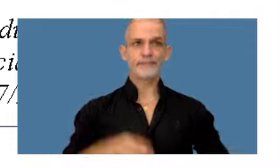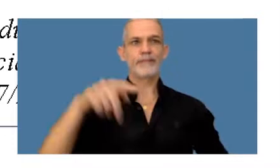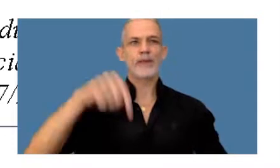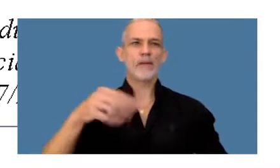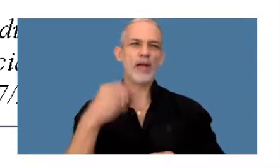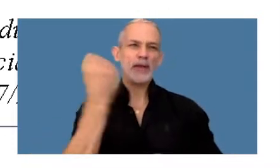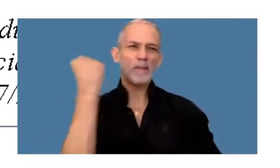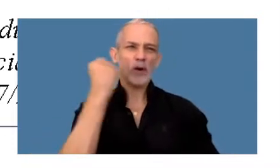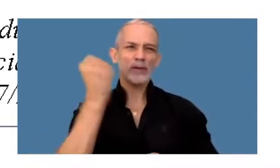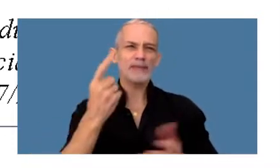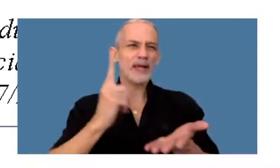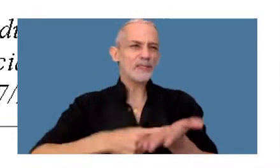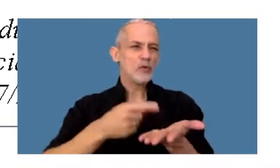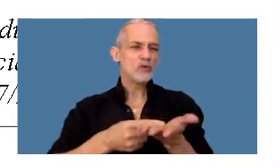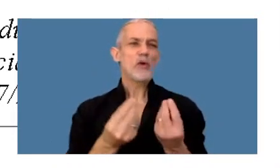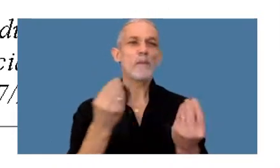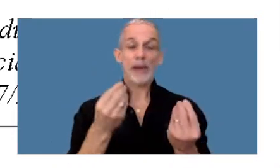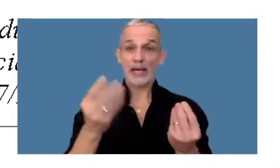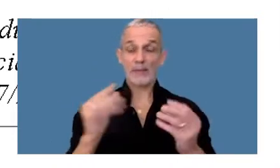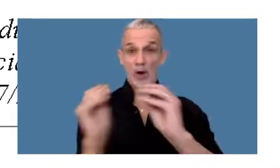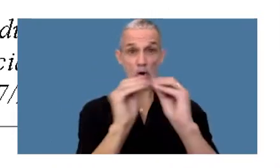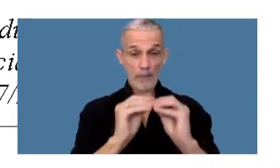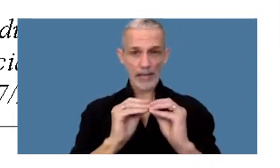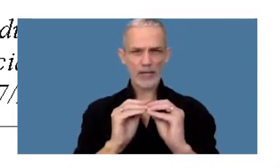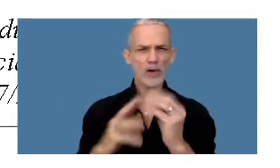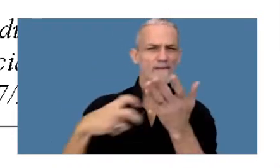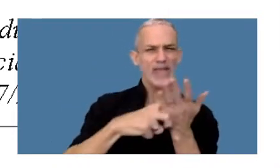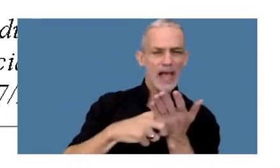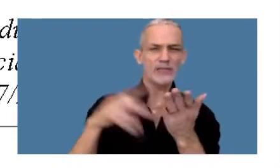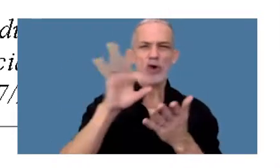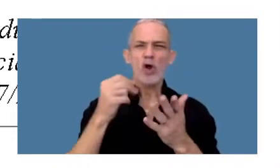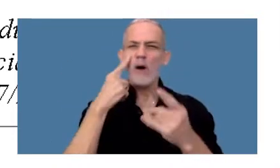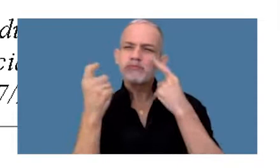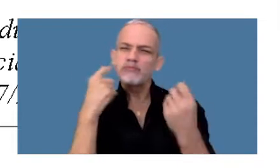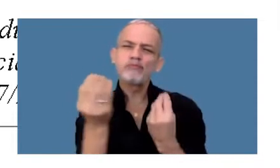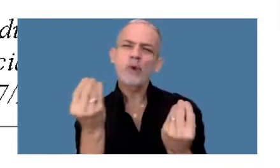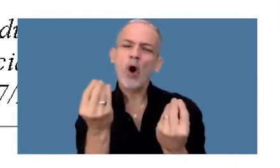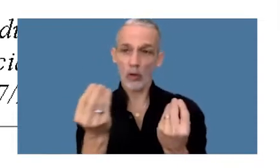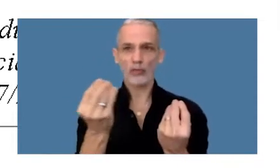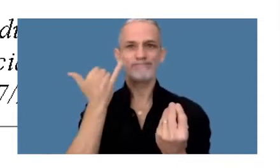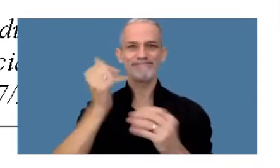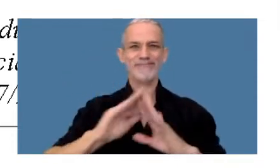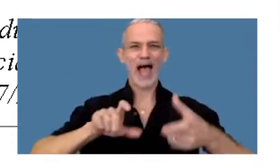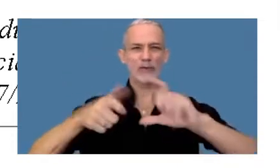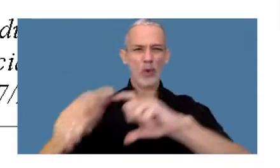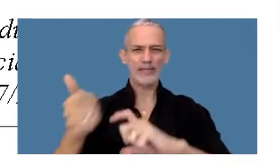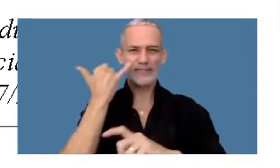importante, especialmente para los compañeros de fiscalización o verificación, se ha actualizado el